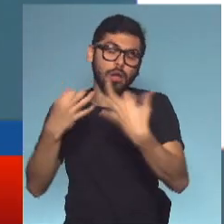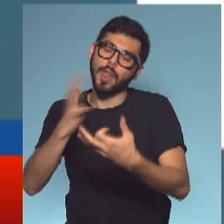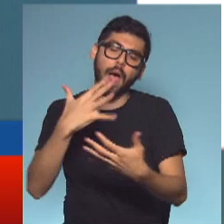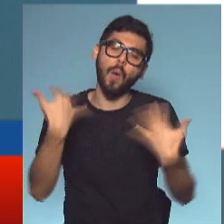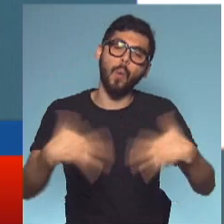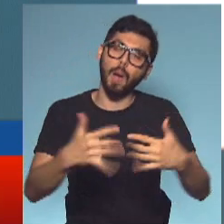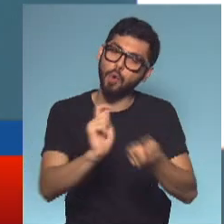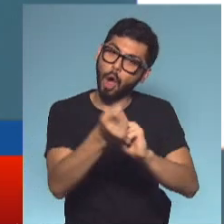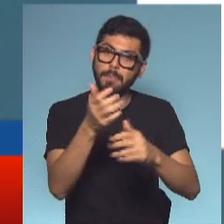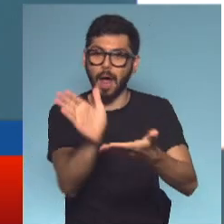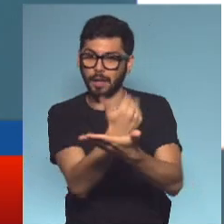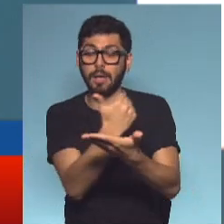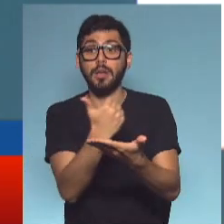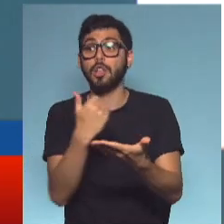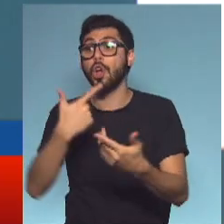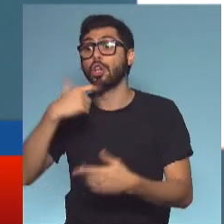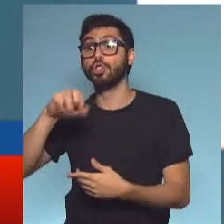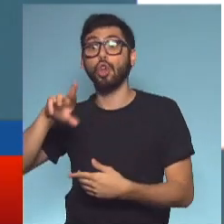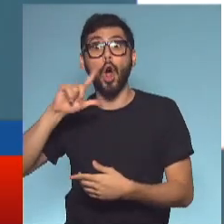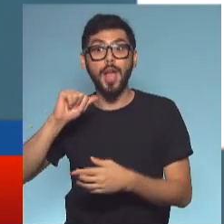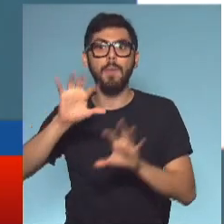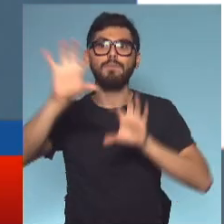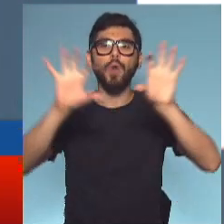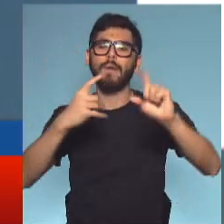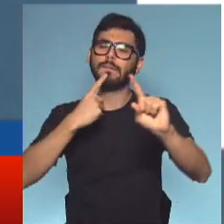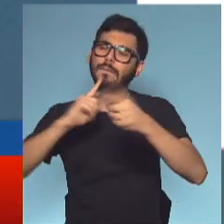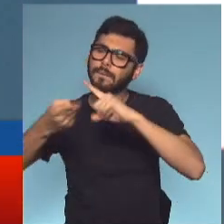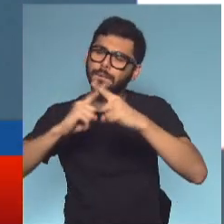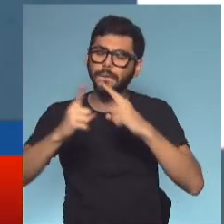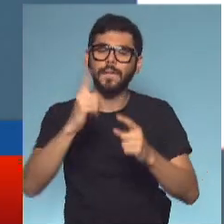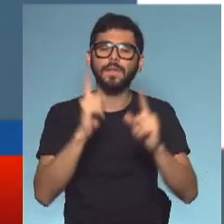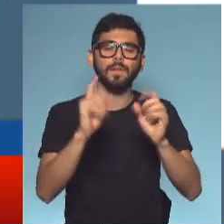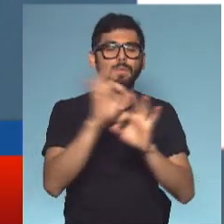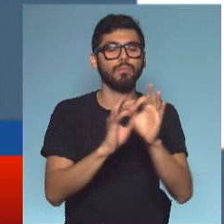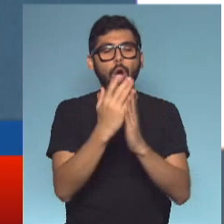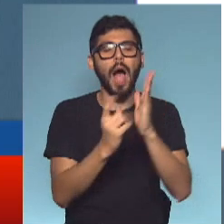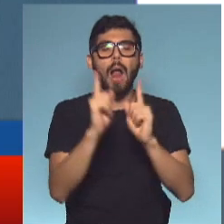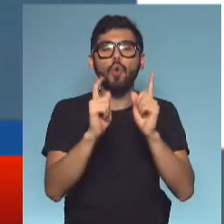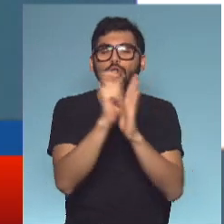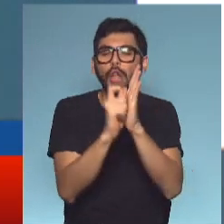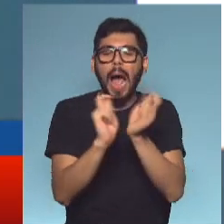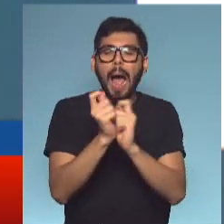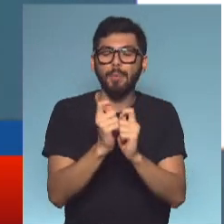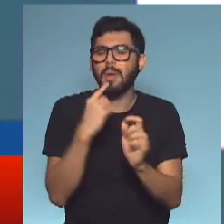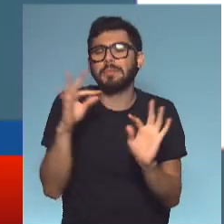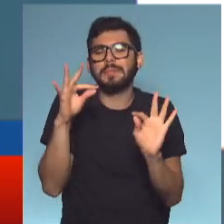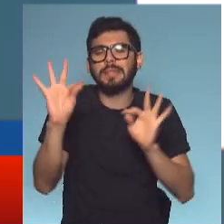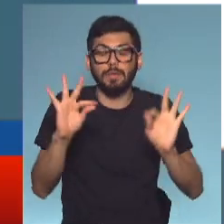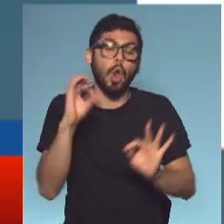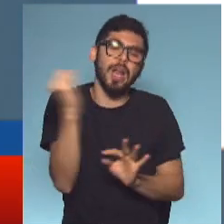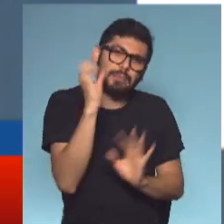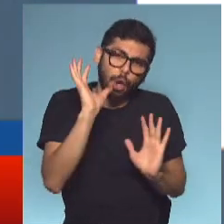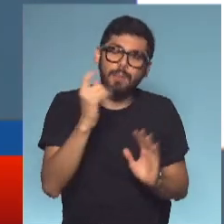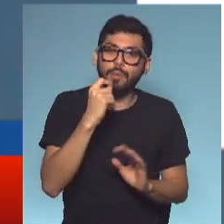algunos bloques provinciales, ya tenían establecidos algunos cambios al proyecto, como por ejemplo, son cuestiones chiquitas pero importantes,